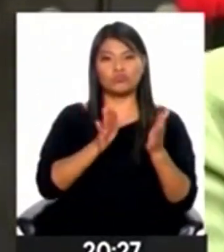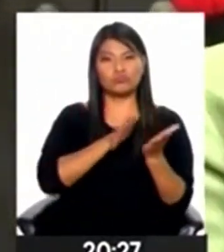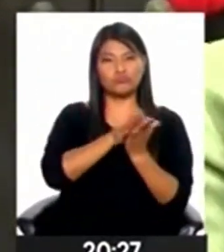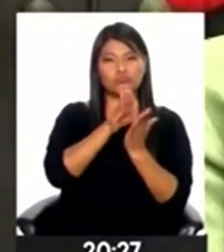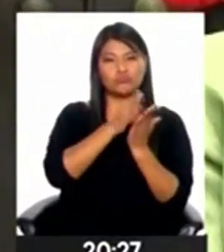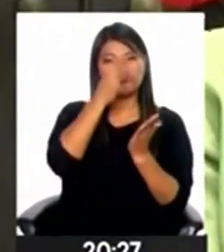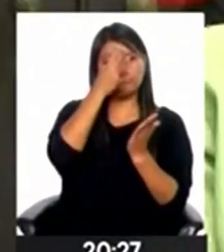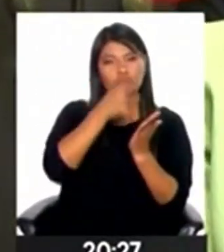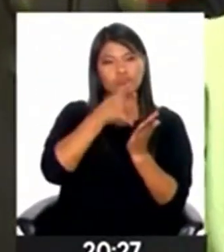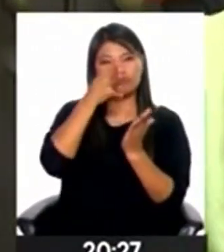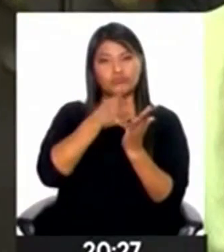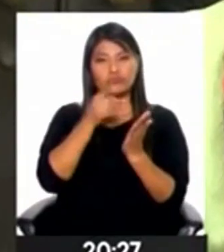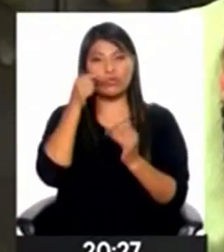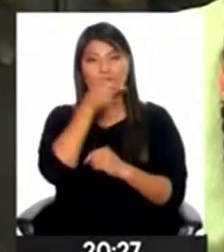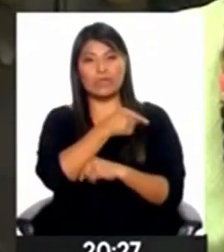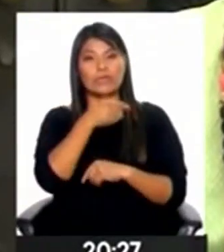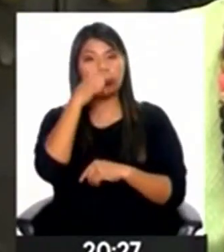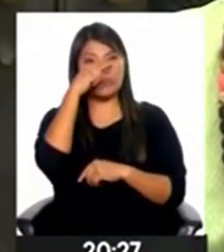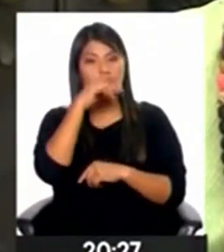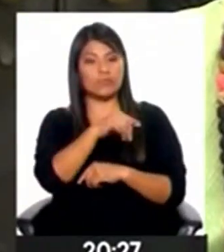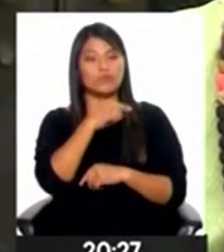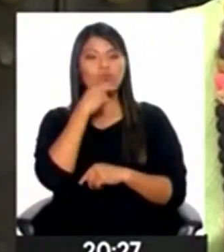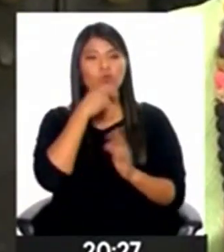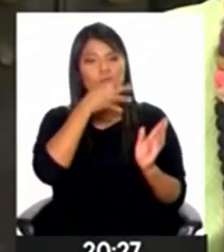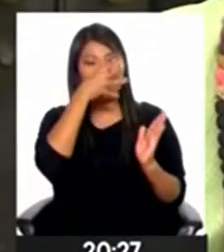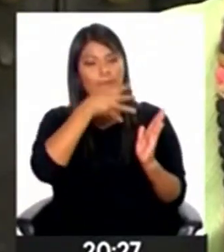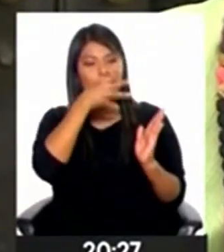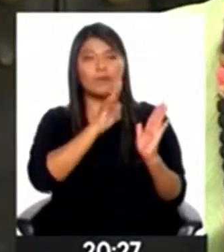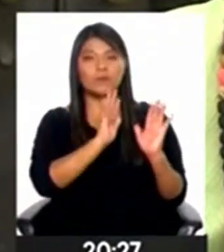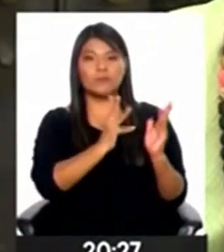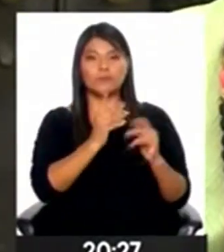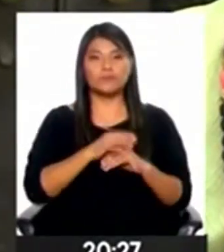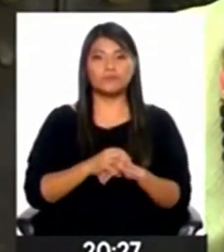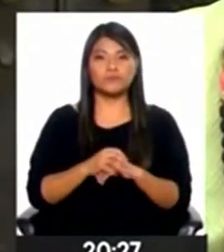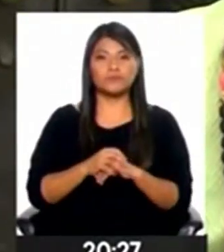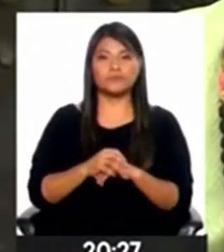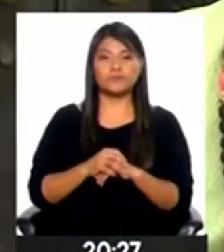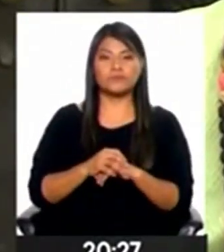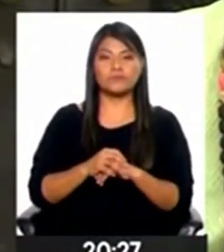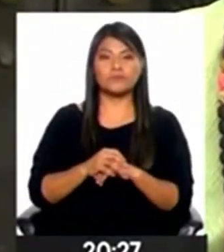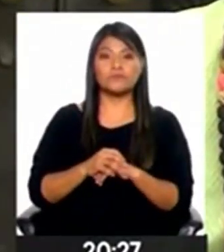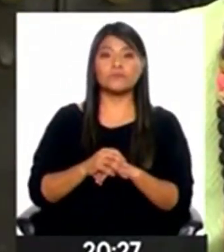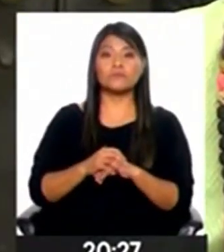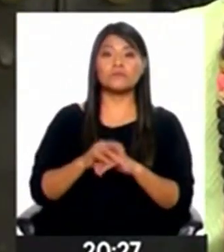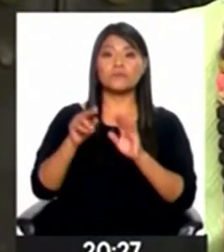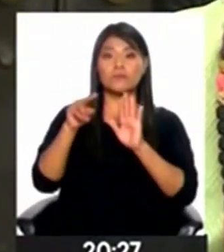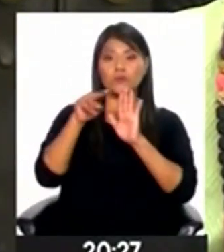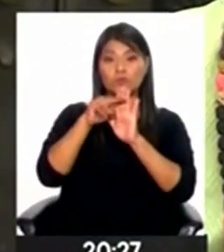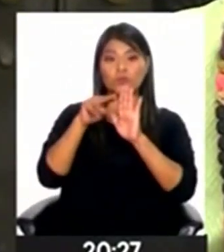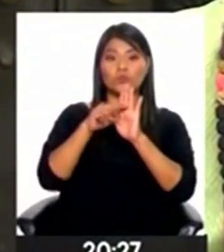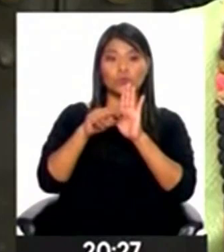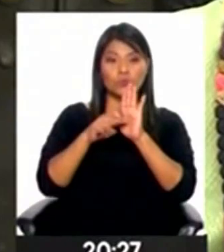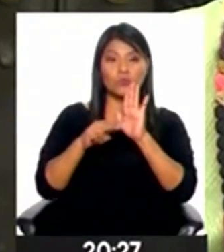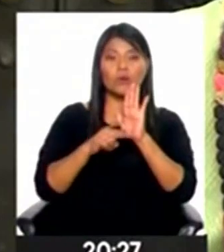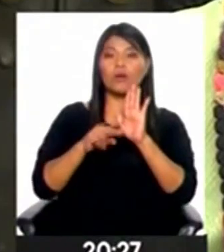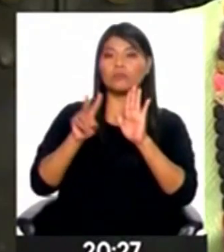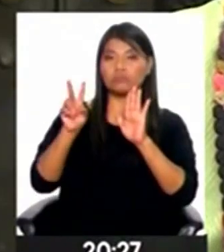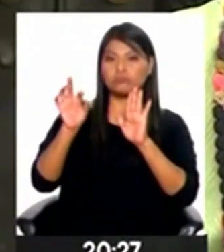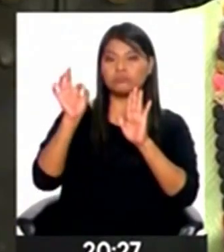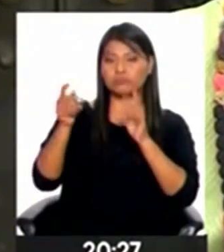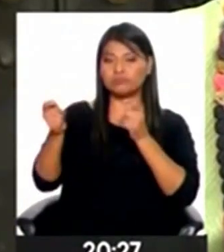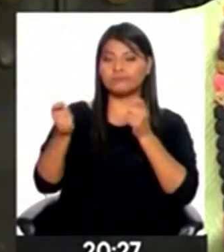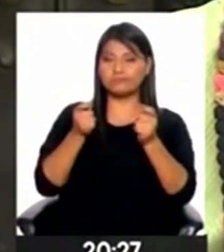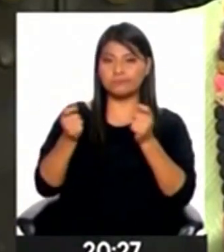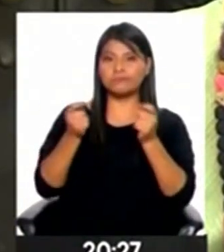un seguimiento cercano de la menor. Las normas peruanas regulan estos casos. Siempre tiene que